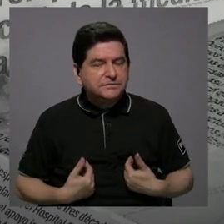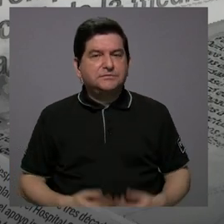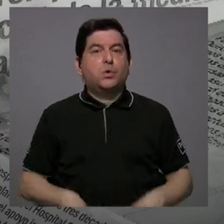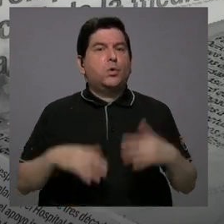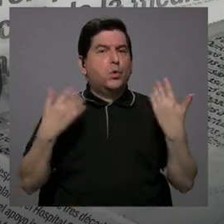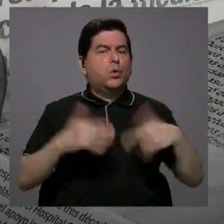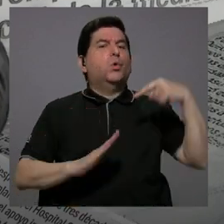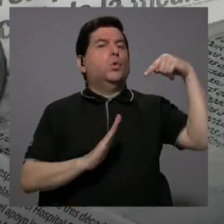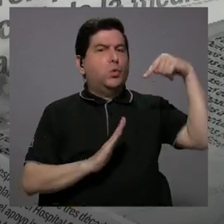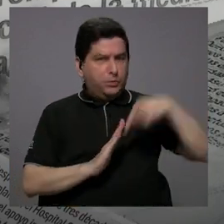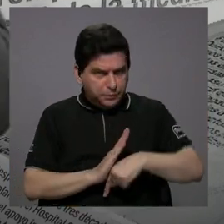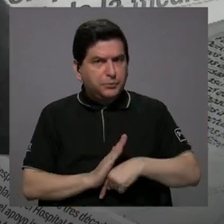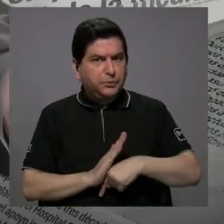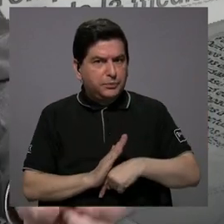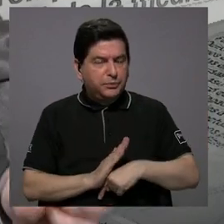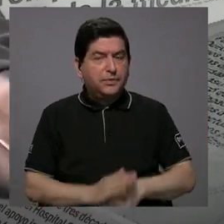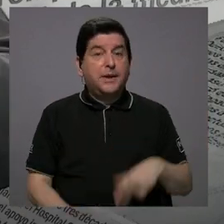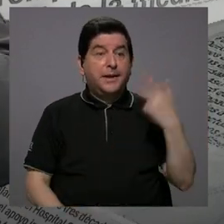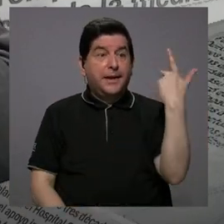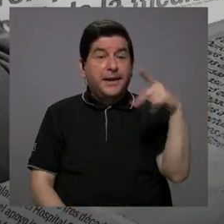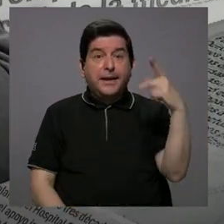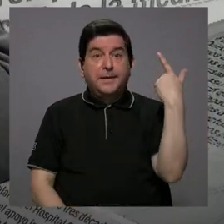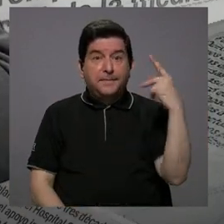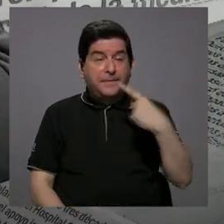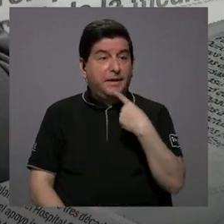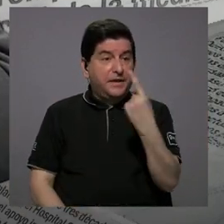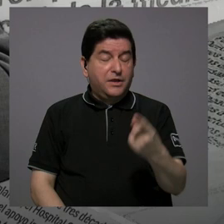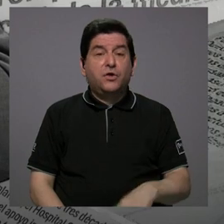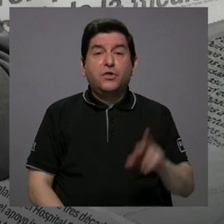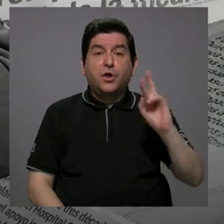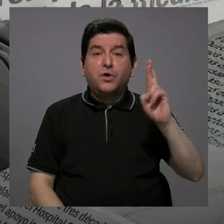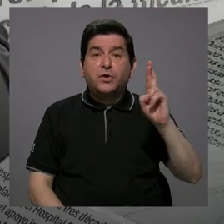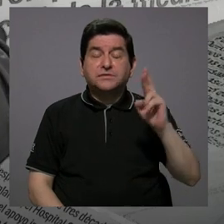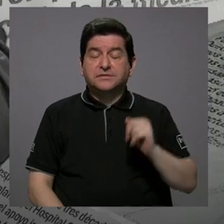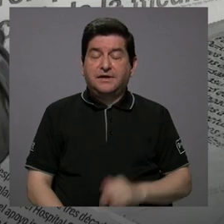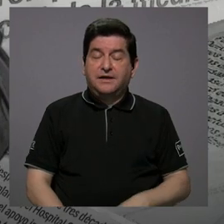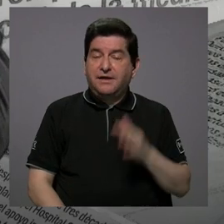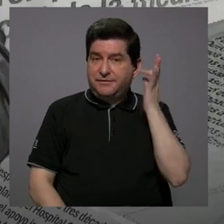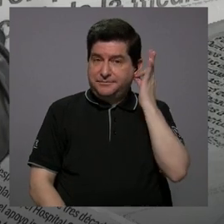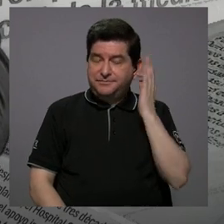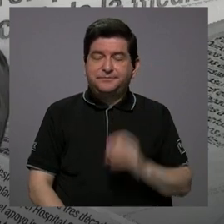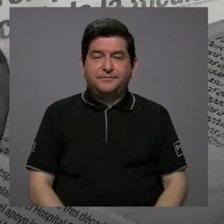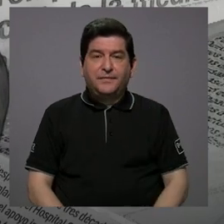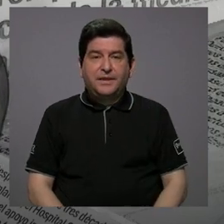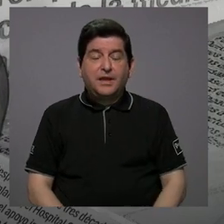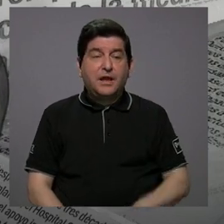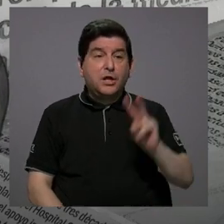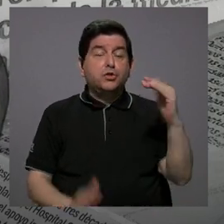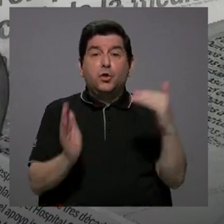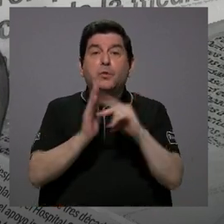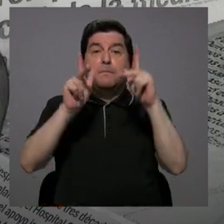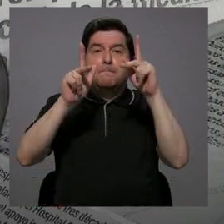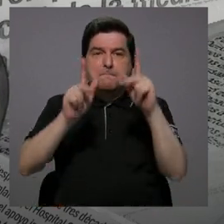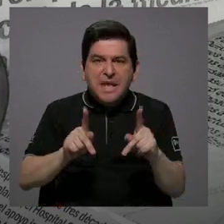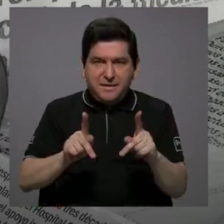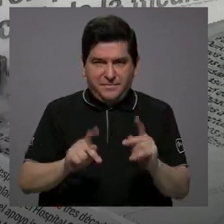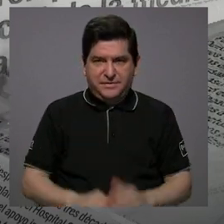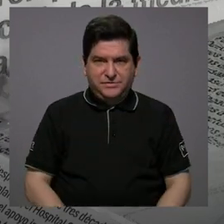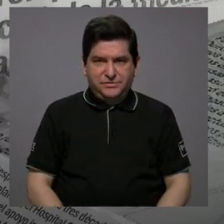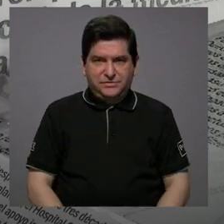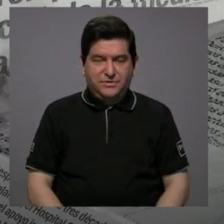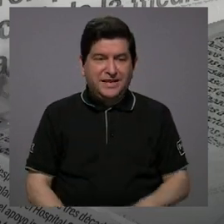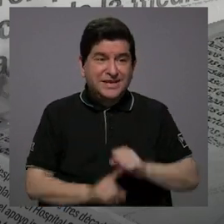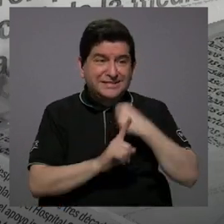grave que nos pone en un riesgo, como decía doña Roxana, nos pone en un riesgo con estas dos mil personas que